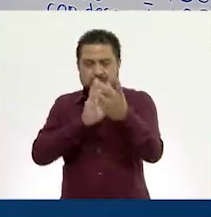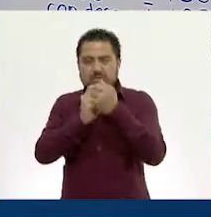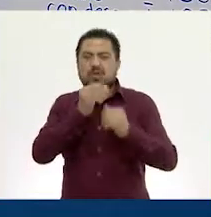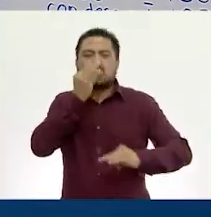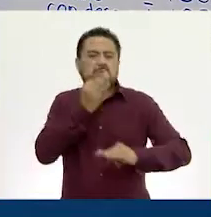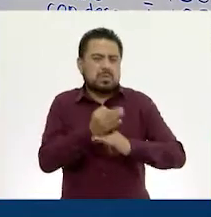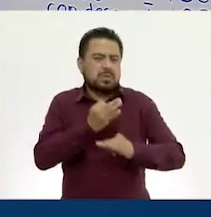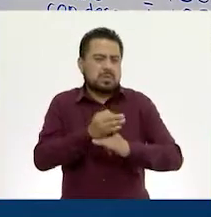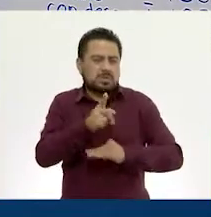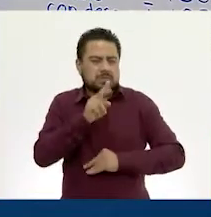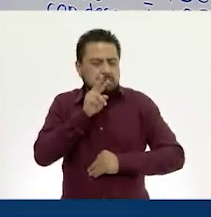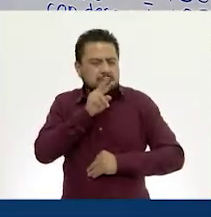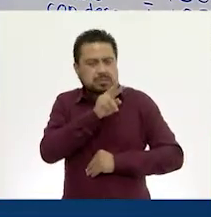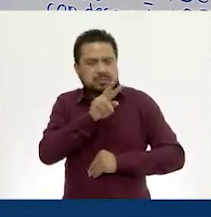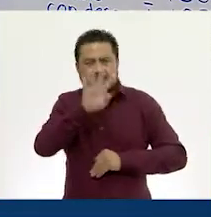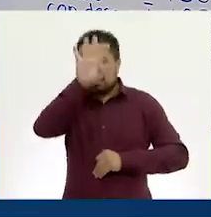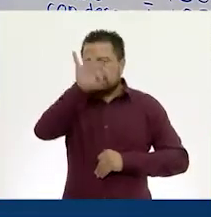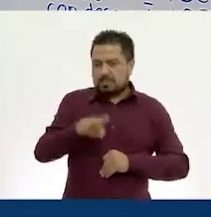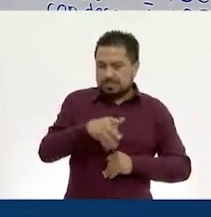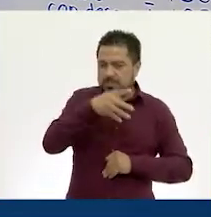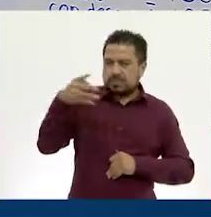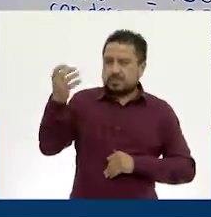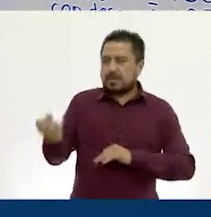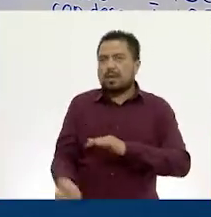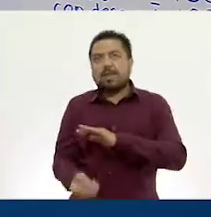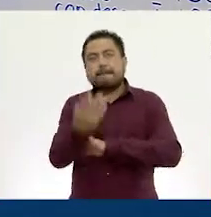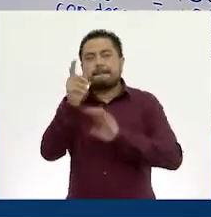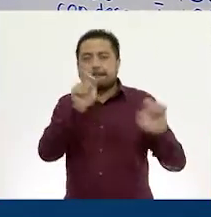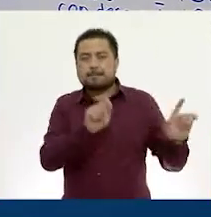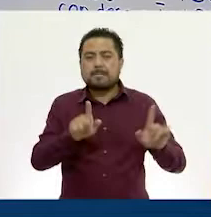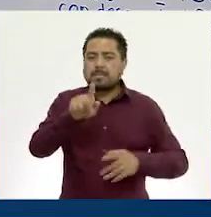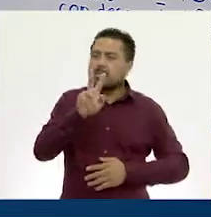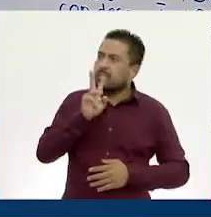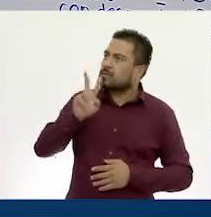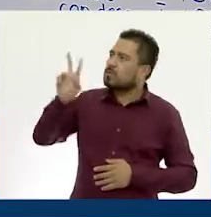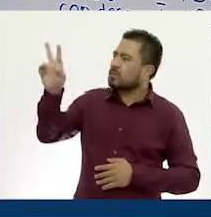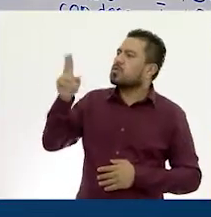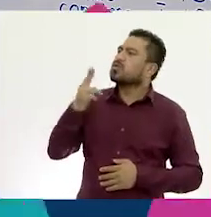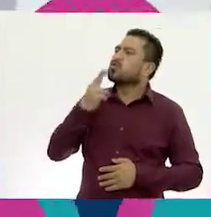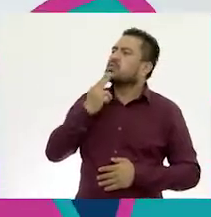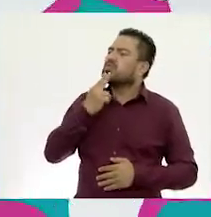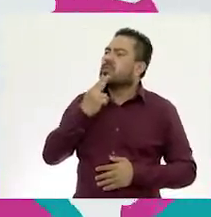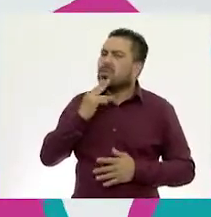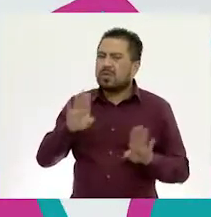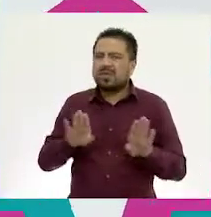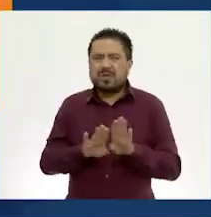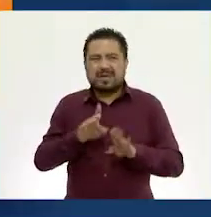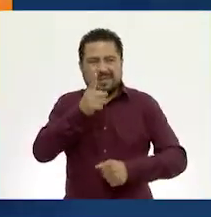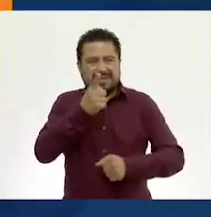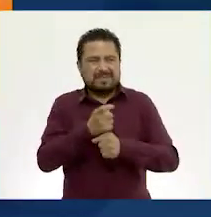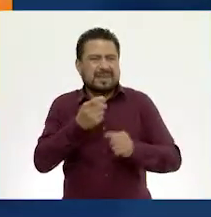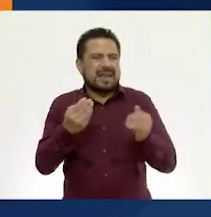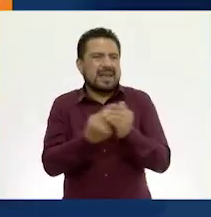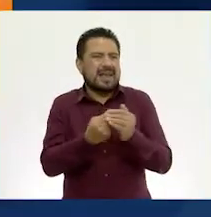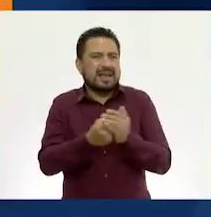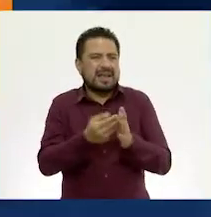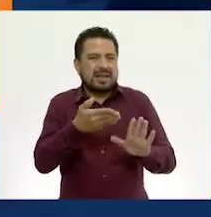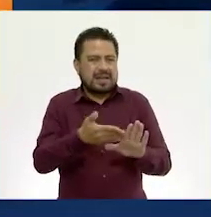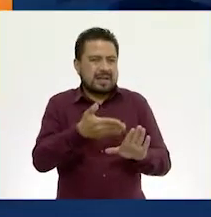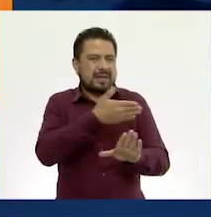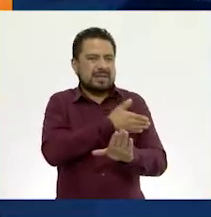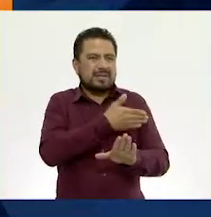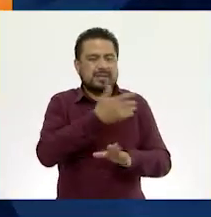a que miremos el cuadro que va a aparecer en la pantalla y usemos el que usamos, ¿se acuerdanos en la primer clase? Sí.